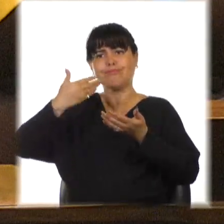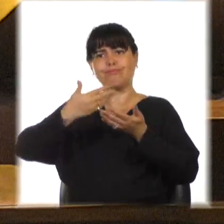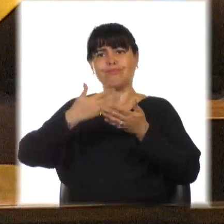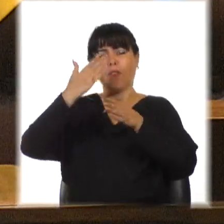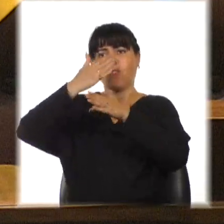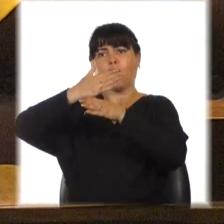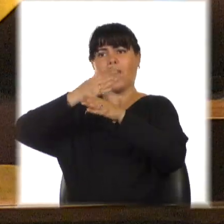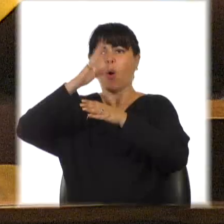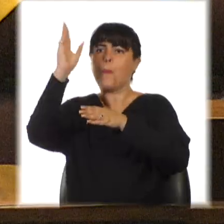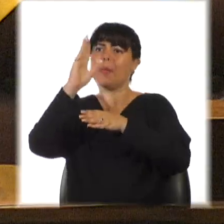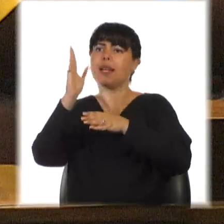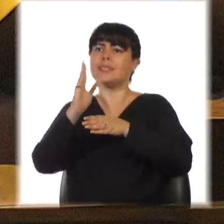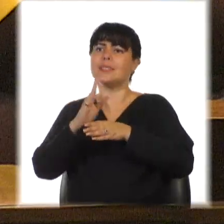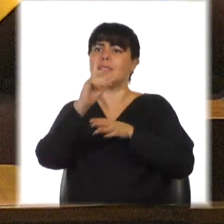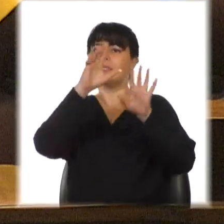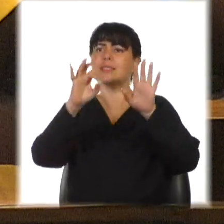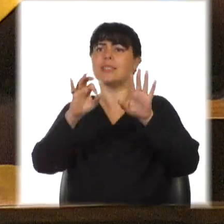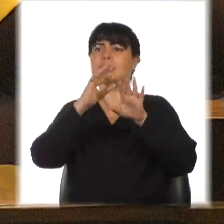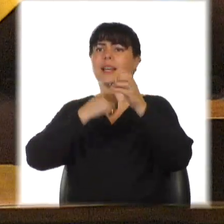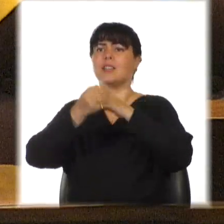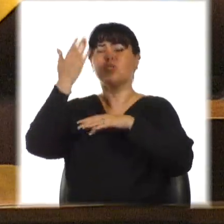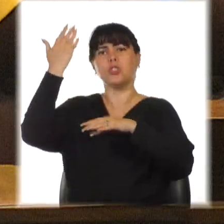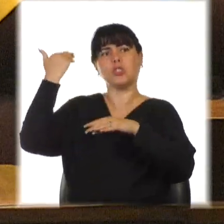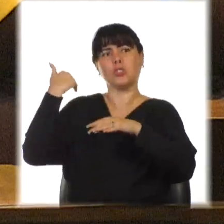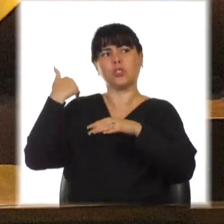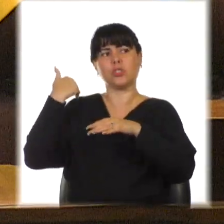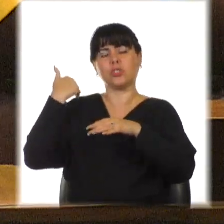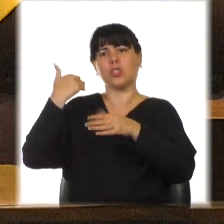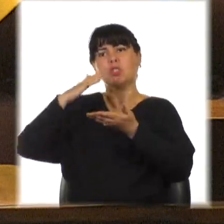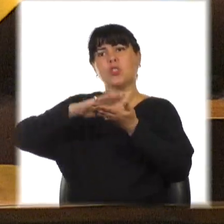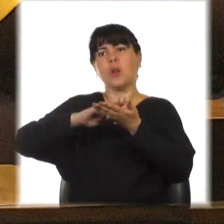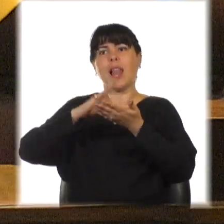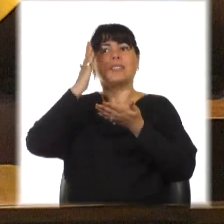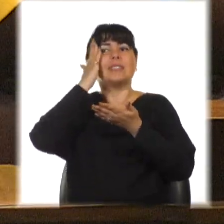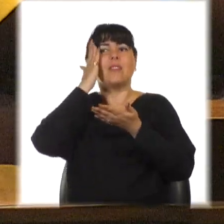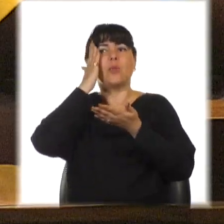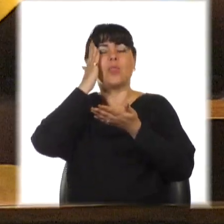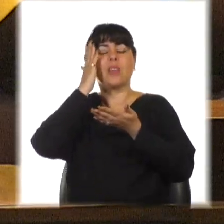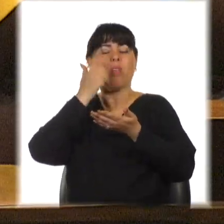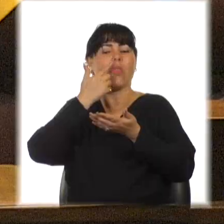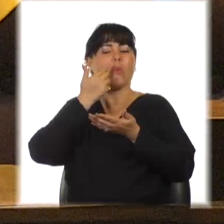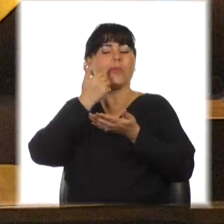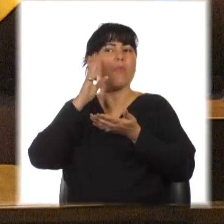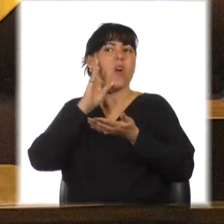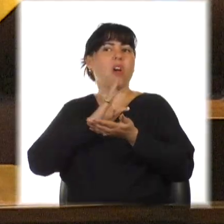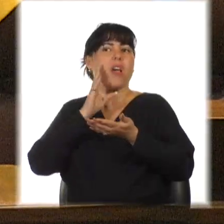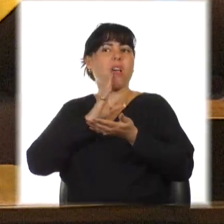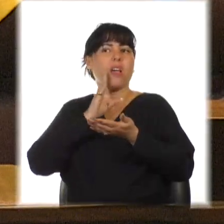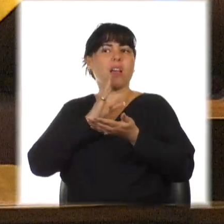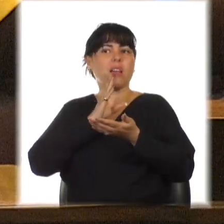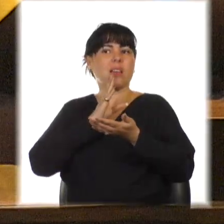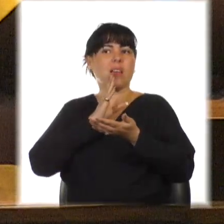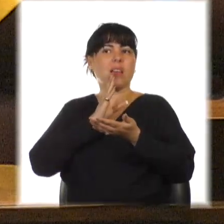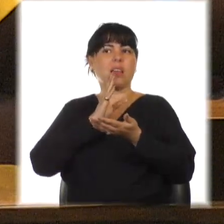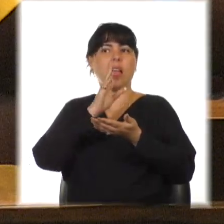hace aproximadamente unos 70 años, de la mano y sabiduría de un hombre gay, Pai Joan Correa Lima, de